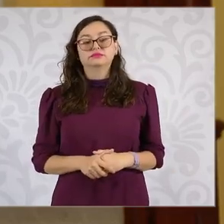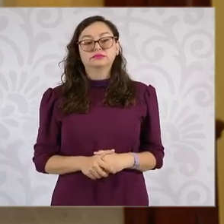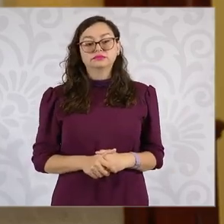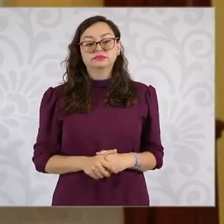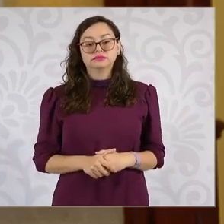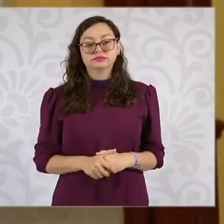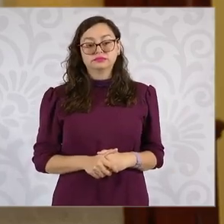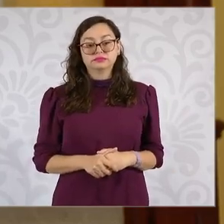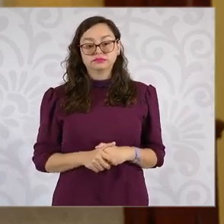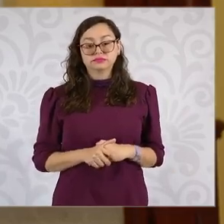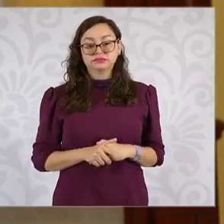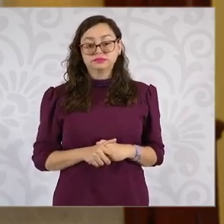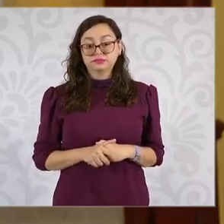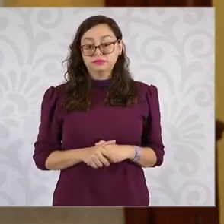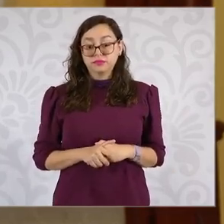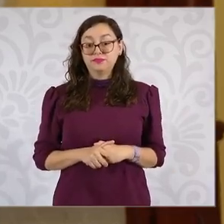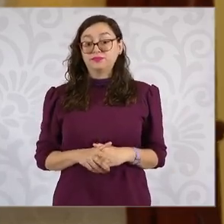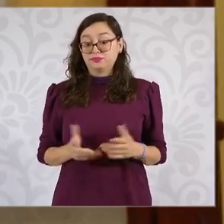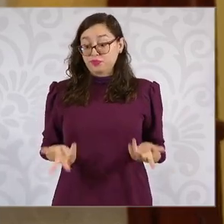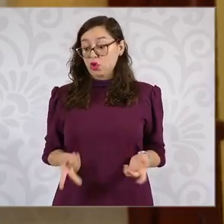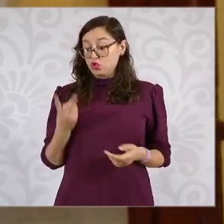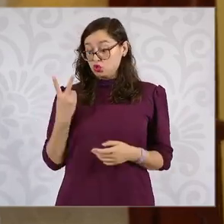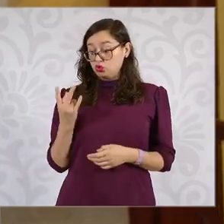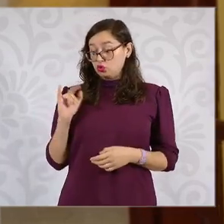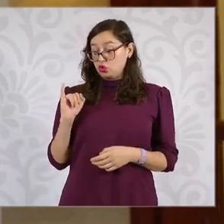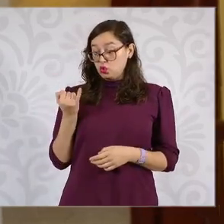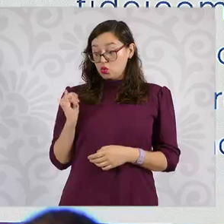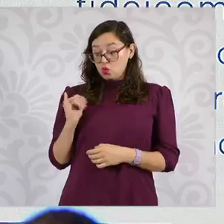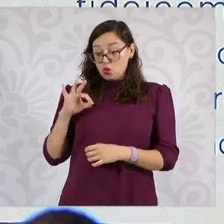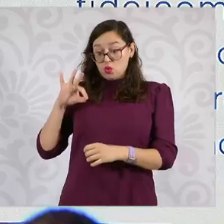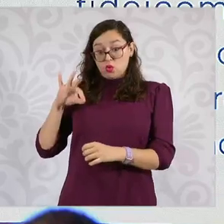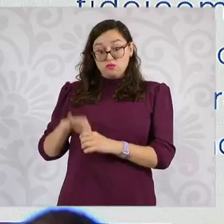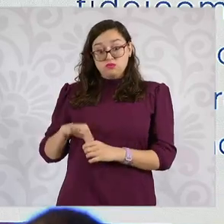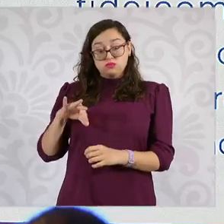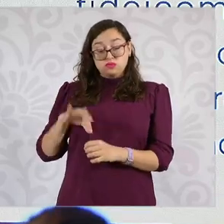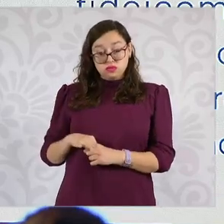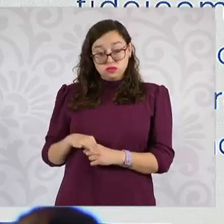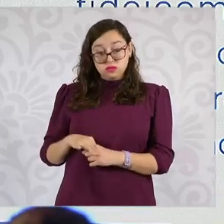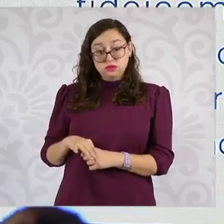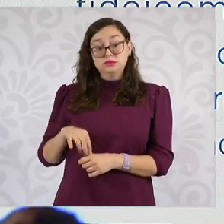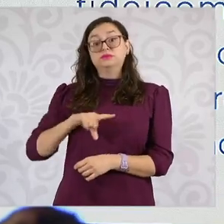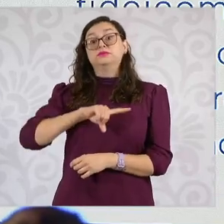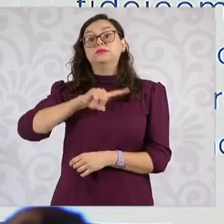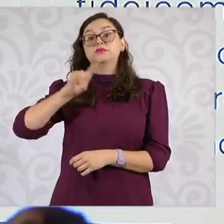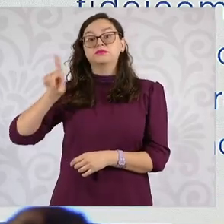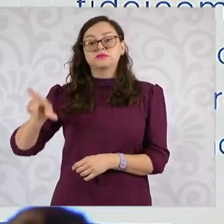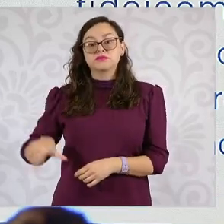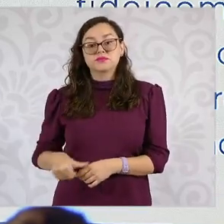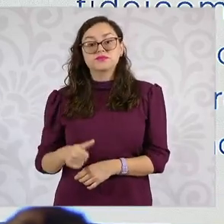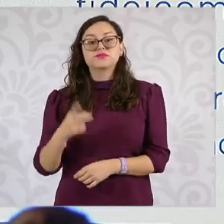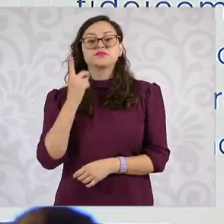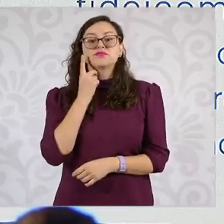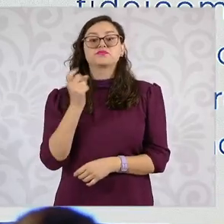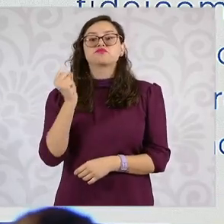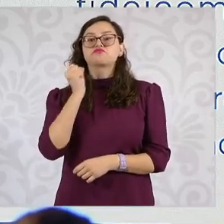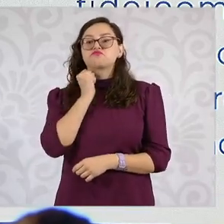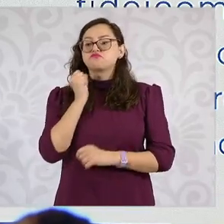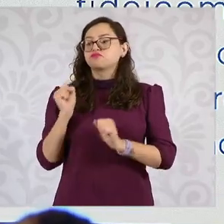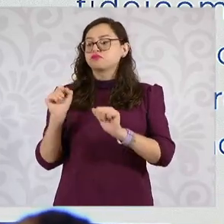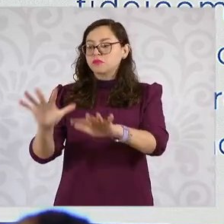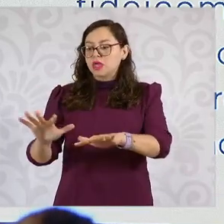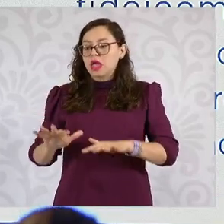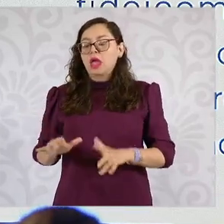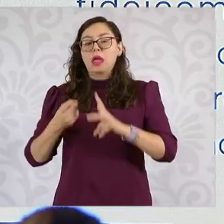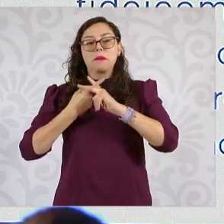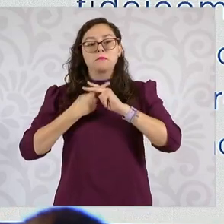Una vez que fue la elección, el Congreso de la Unión abrió un diálogo sobre la reforma